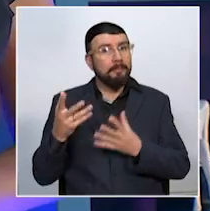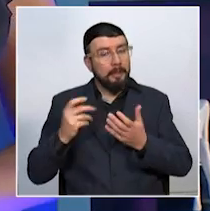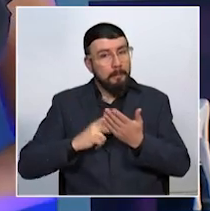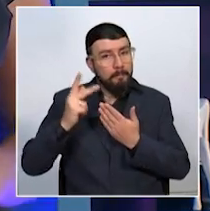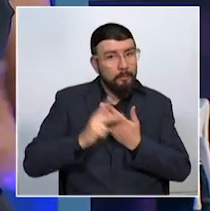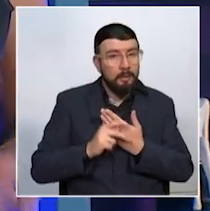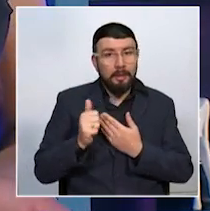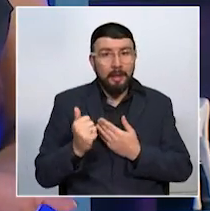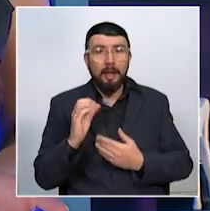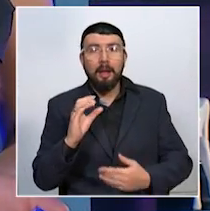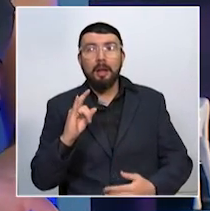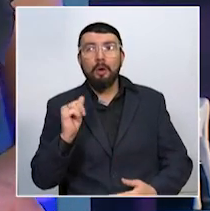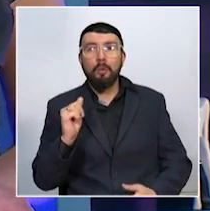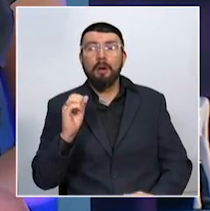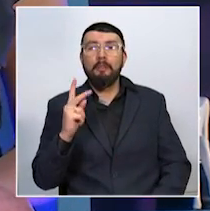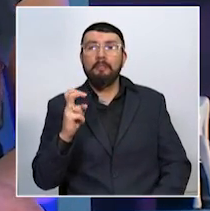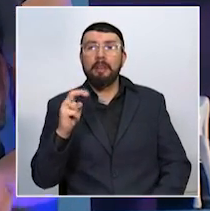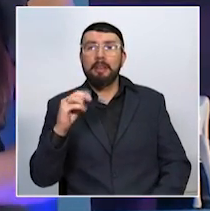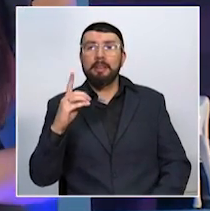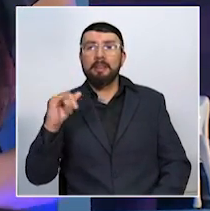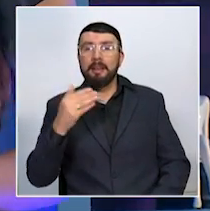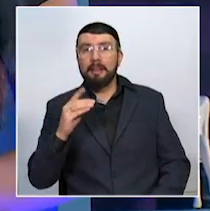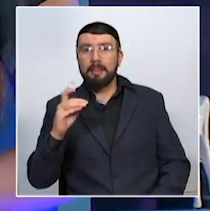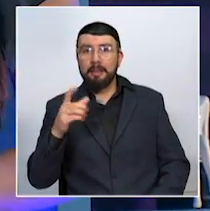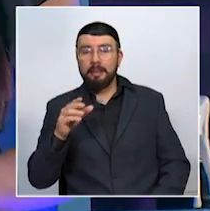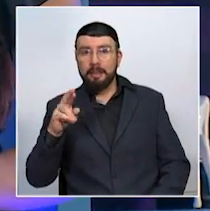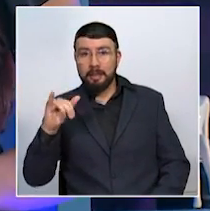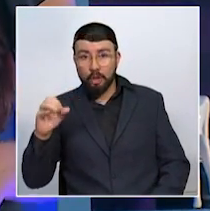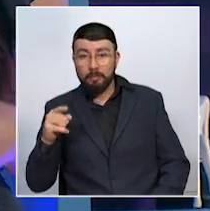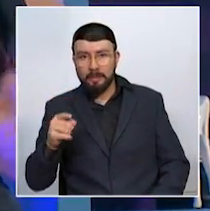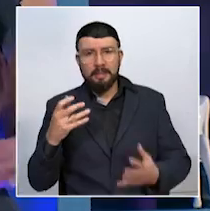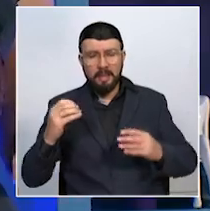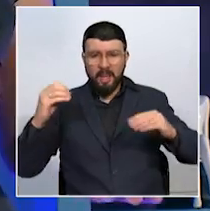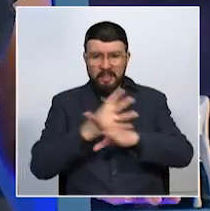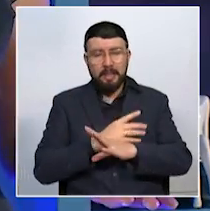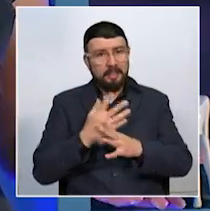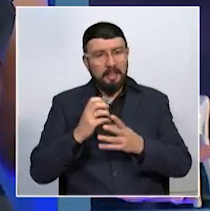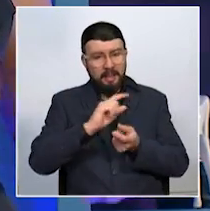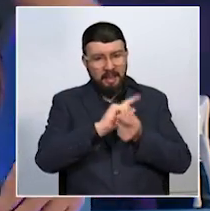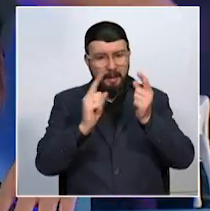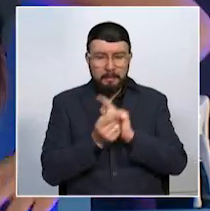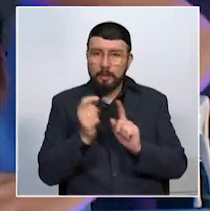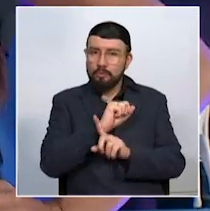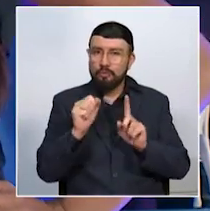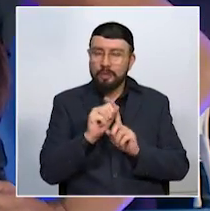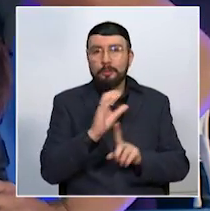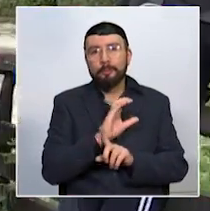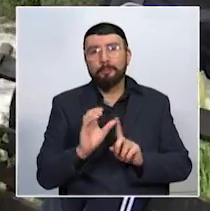Acuavenida del Río, que pretende resignificar el río Tun y la comunidad en general a través de un cambio social y cultural.